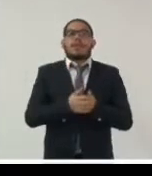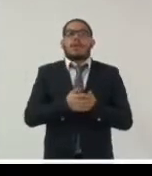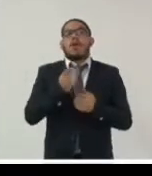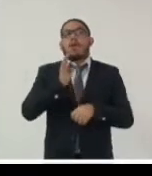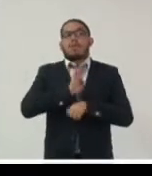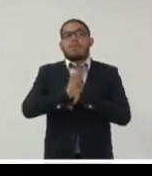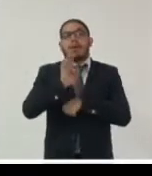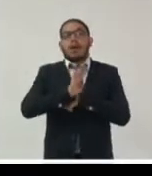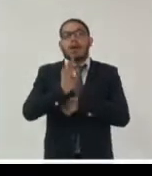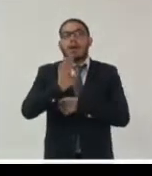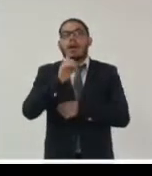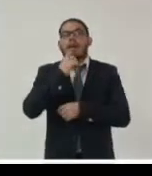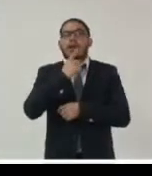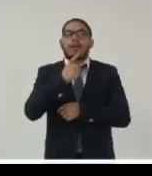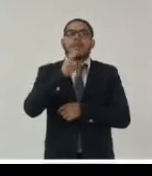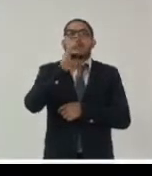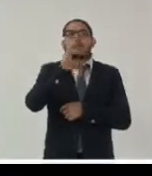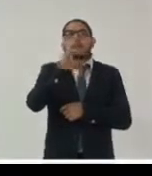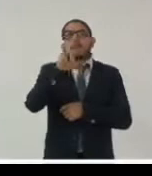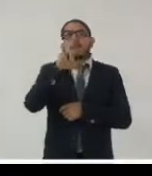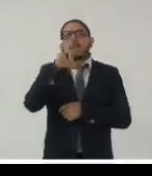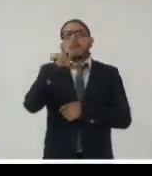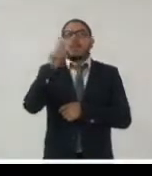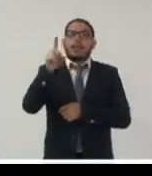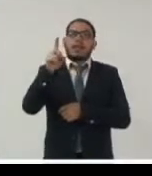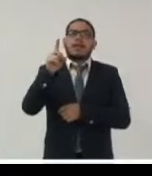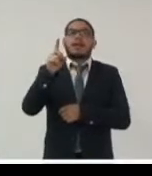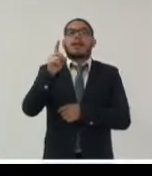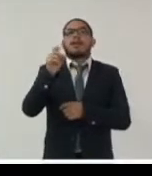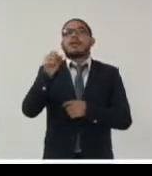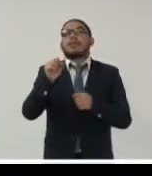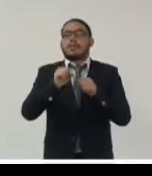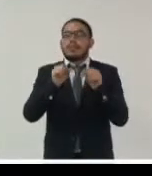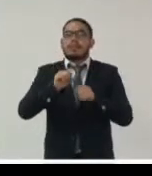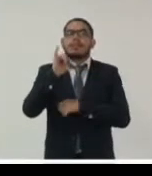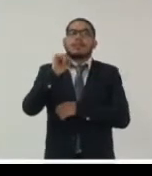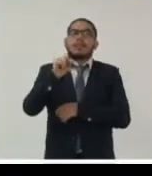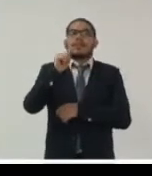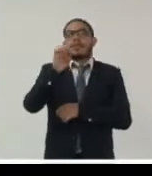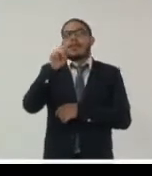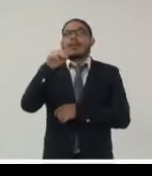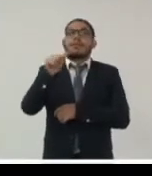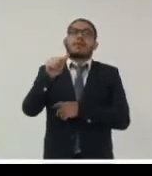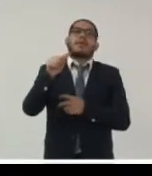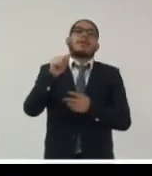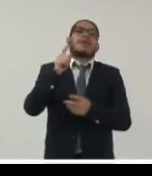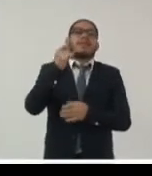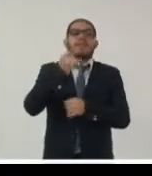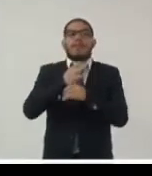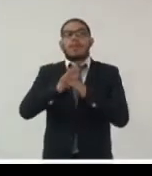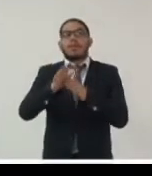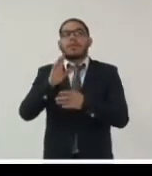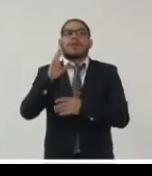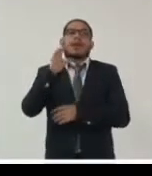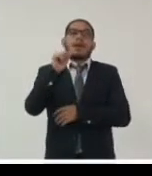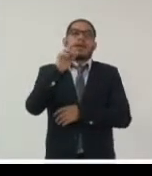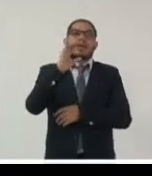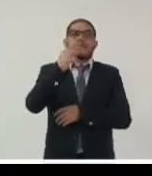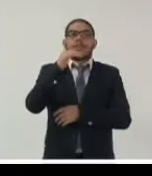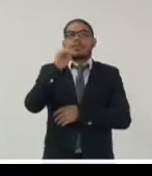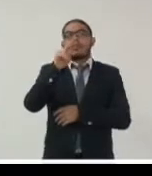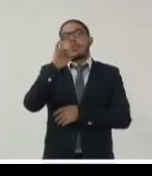en Brasil los CIGAT sistemas informatizados de gestión archivística de documentos pero en su disposición